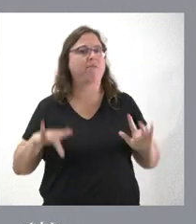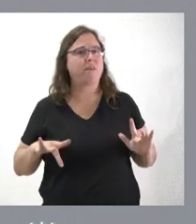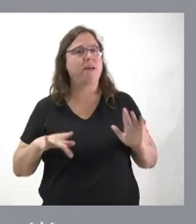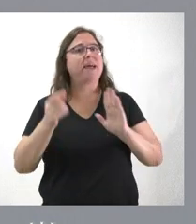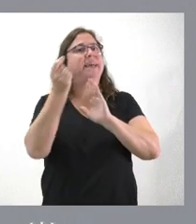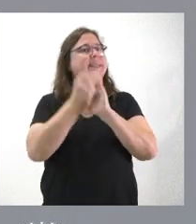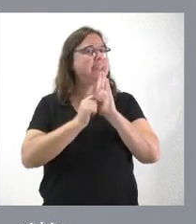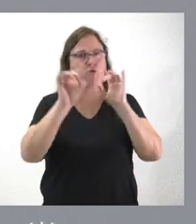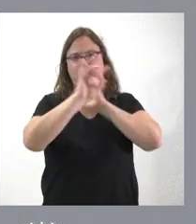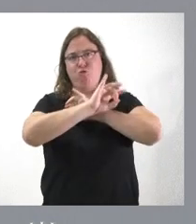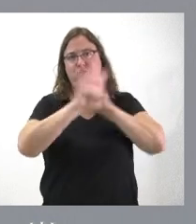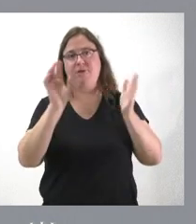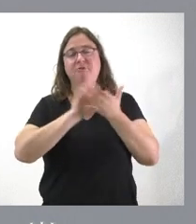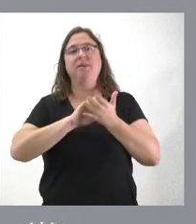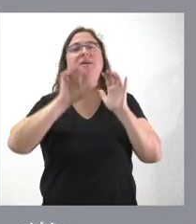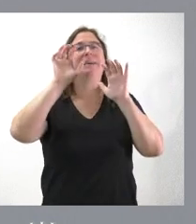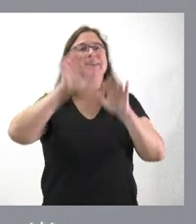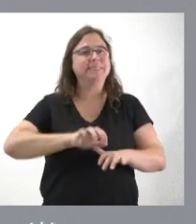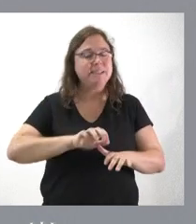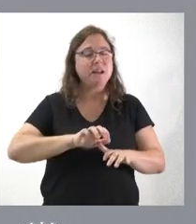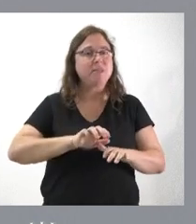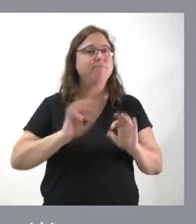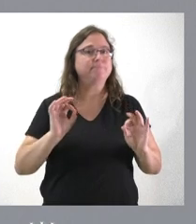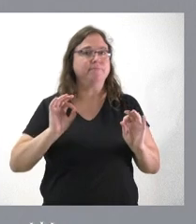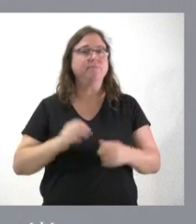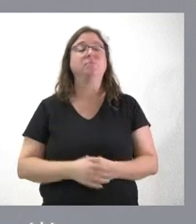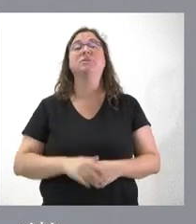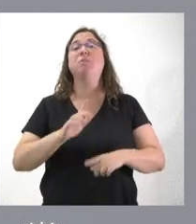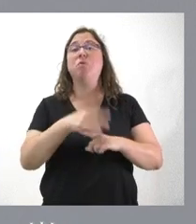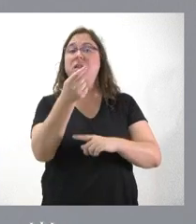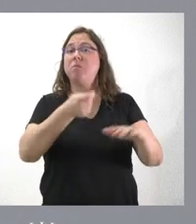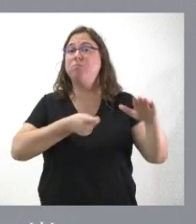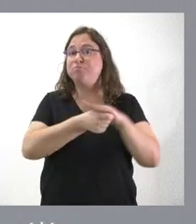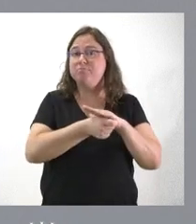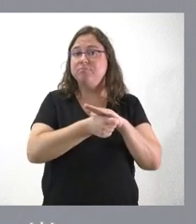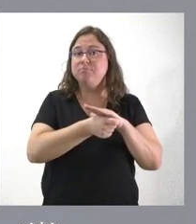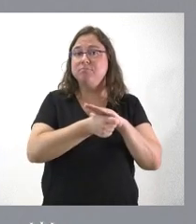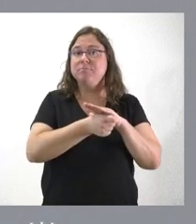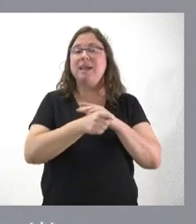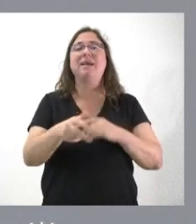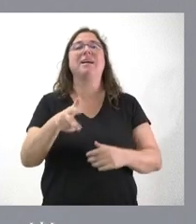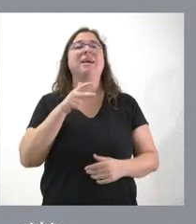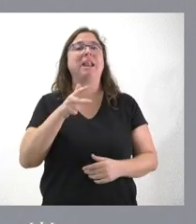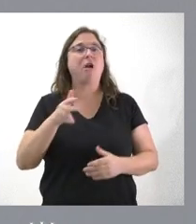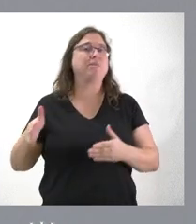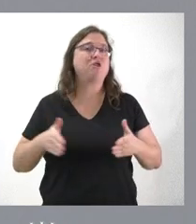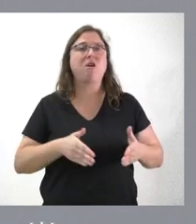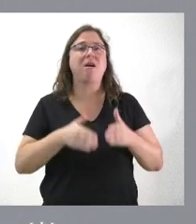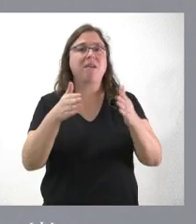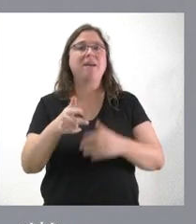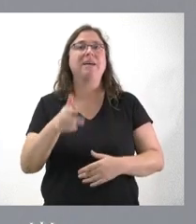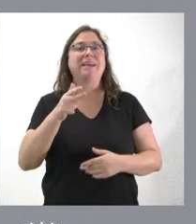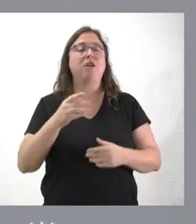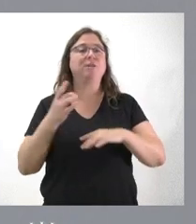claro. Y Castilla y León tiene este criterio, que para inversiones, para kilómetros de carretera, para kilómetros de